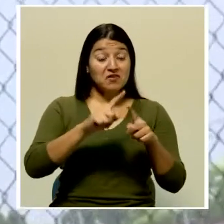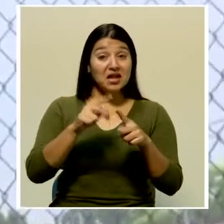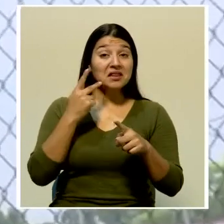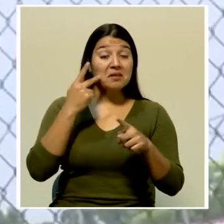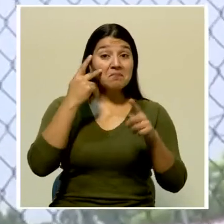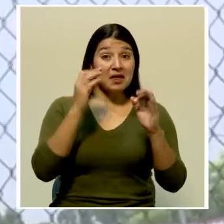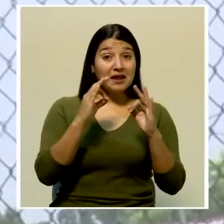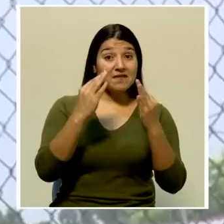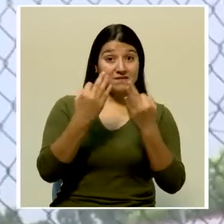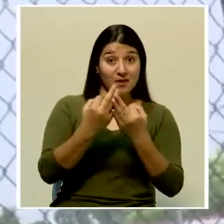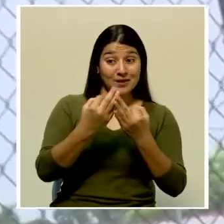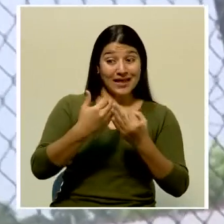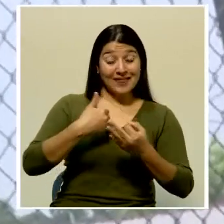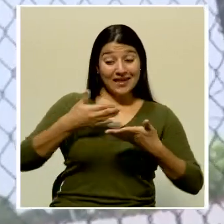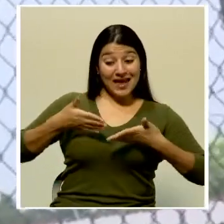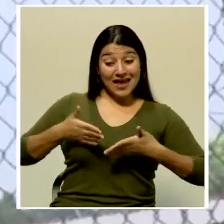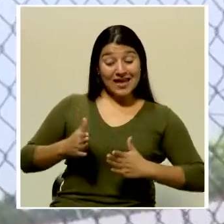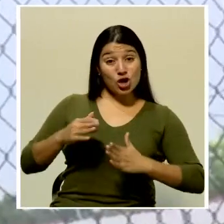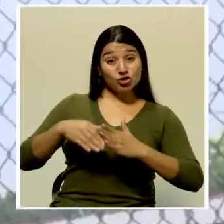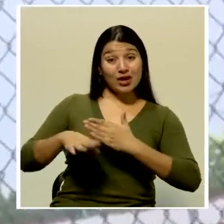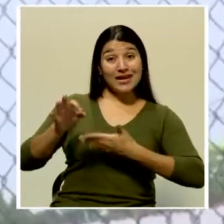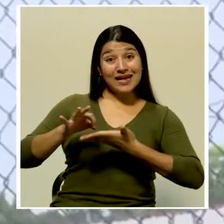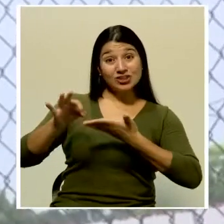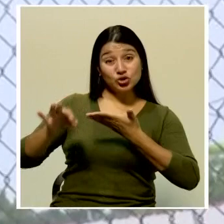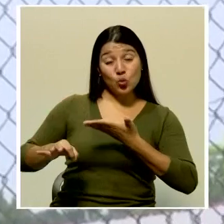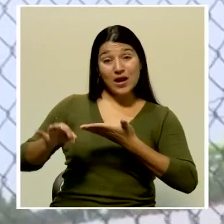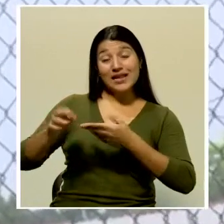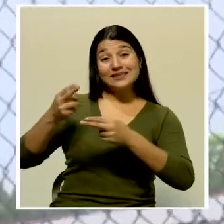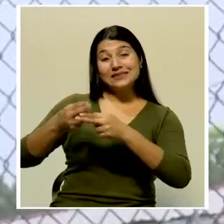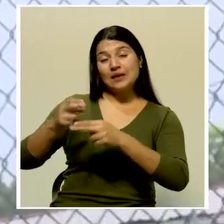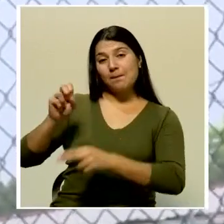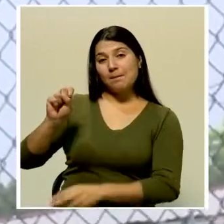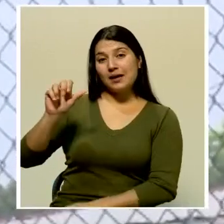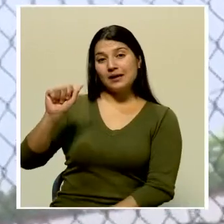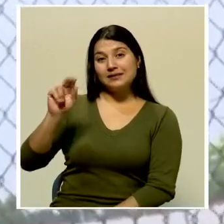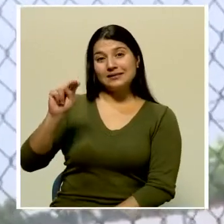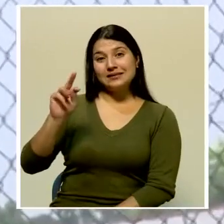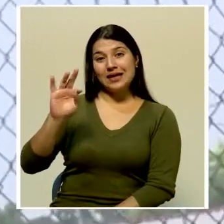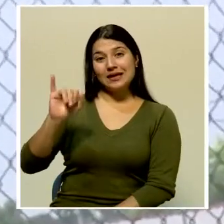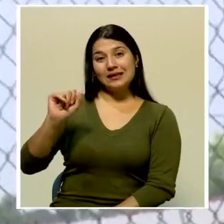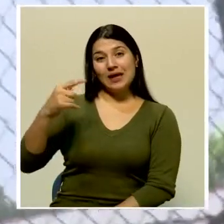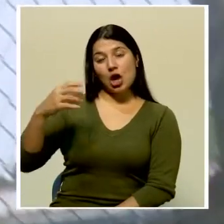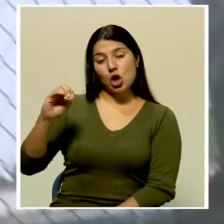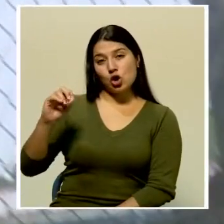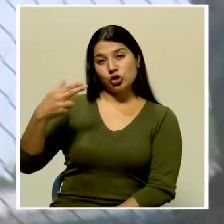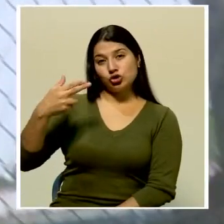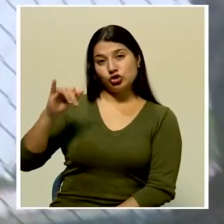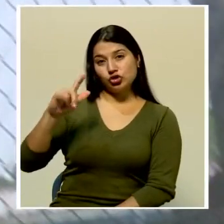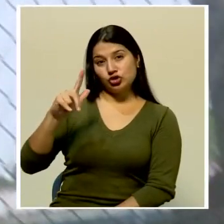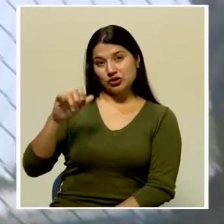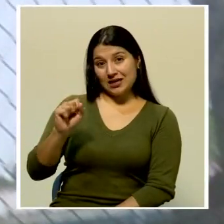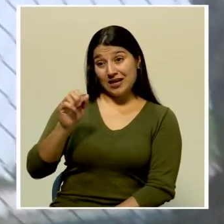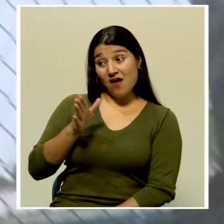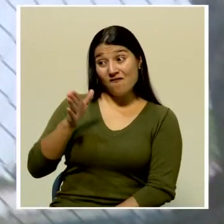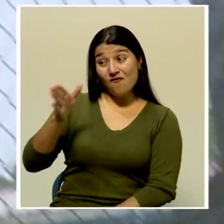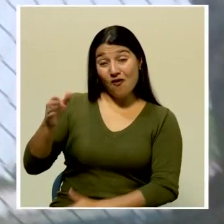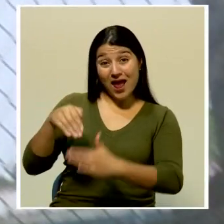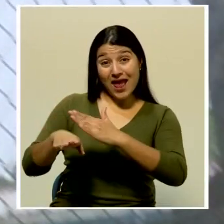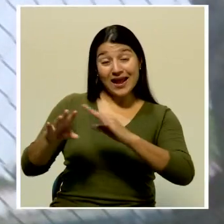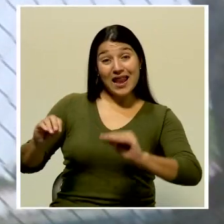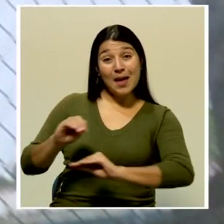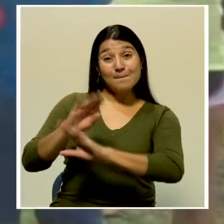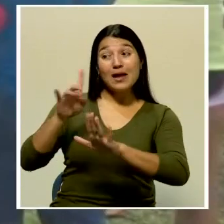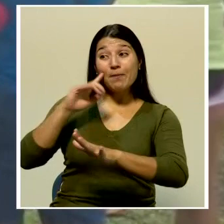Escuela Santiago de los Chiles, este martes por la mañana acudieron al Centro Educativo para recoger el diario que les entrega el Ministerio de Educación